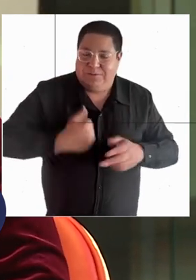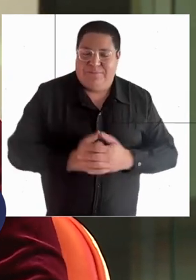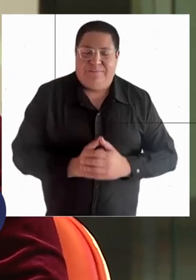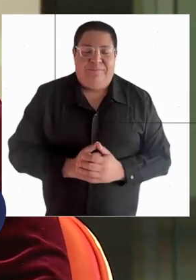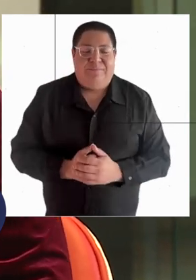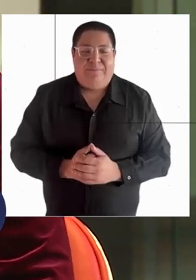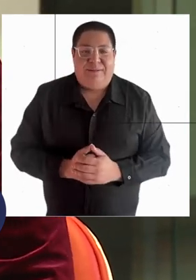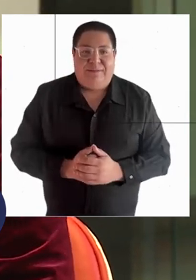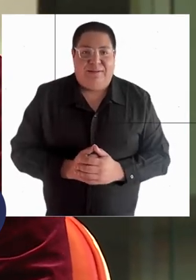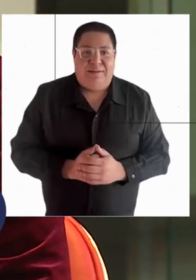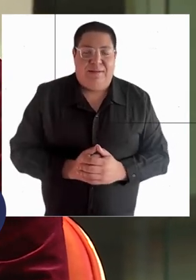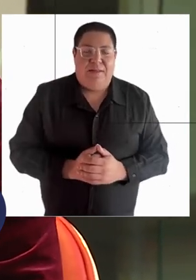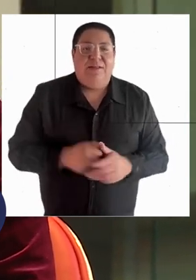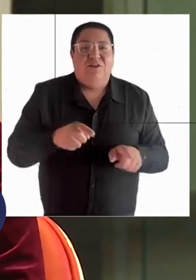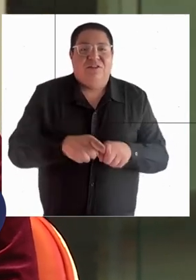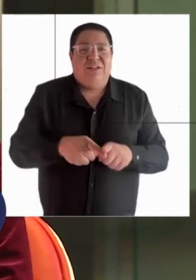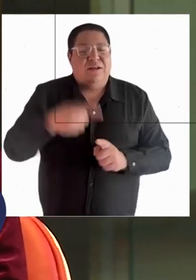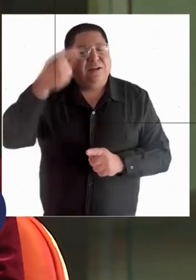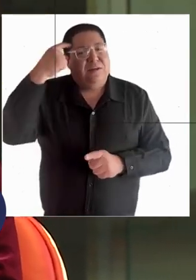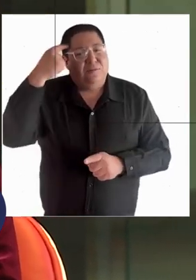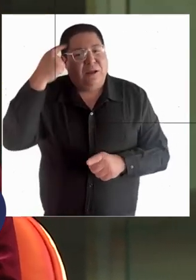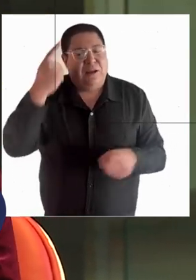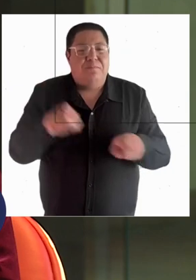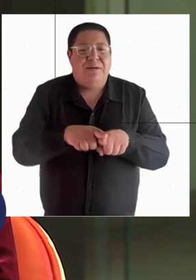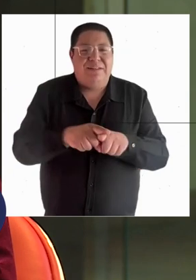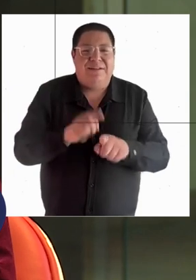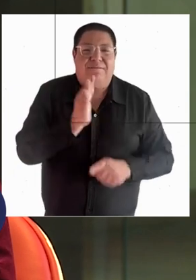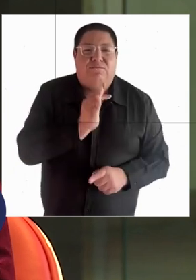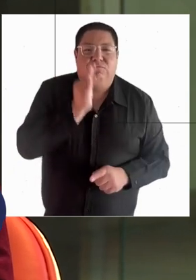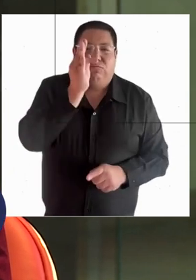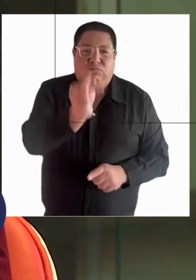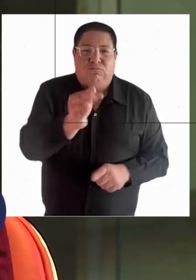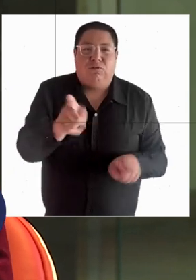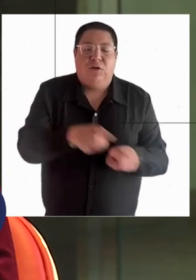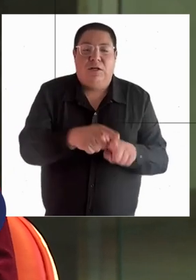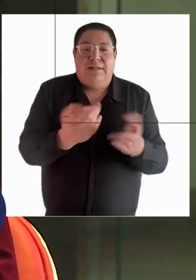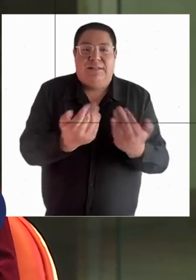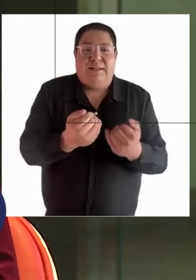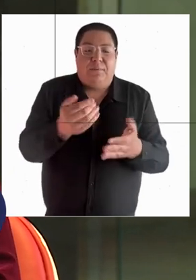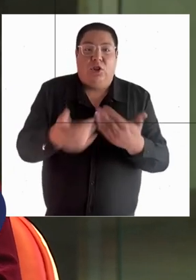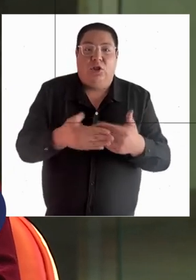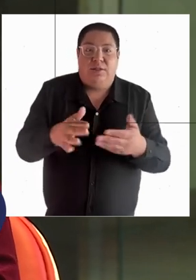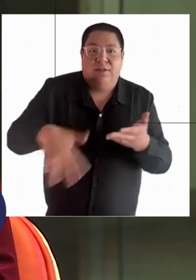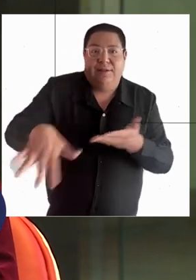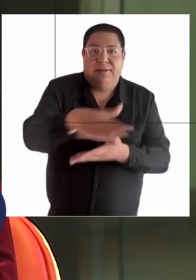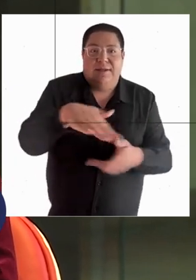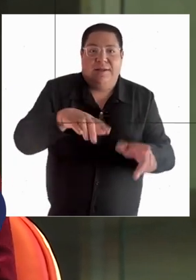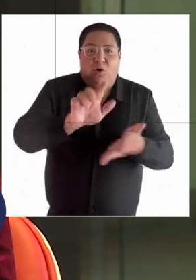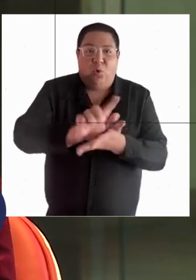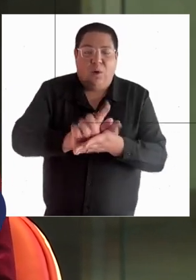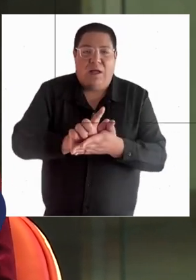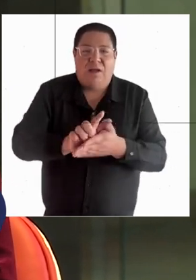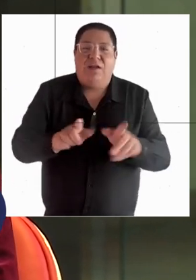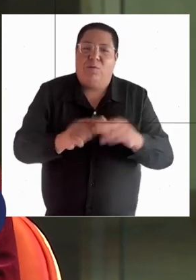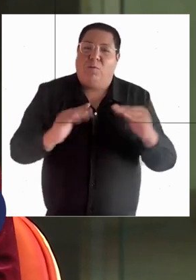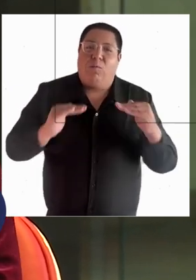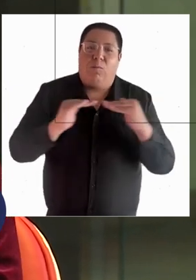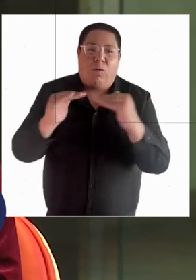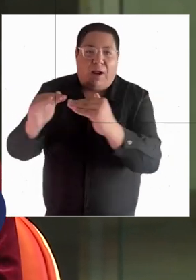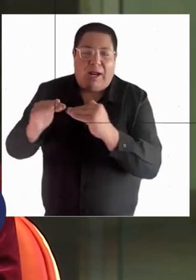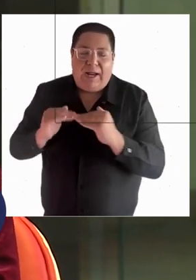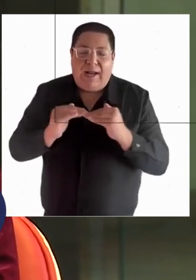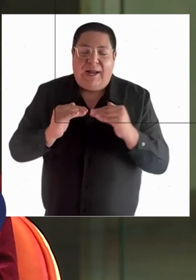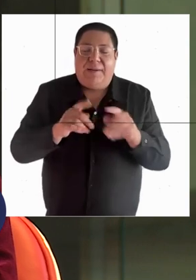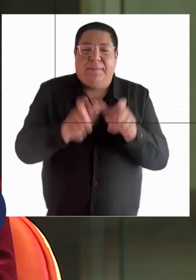juntos a la playa porque entendemos que a pesar de que estamos constantemente luchando por la inclusión, siempre necesitan sus